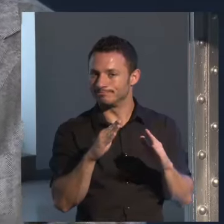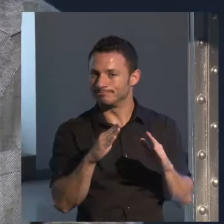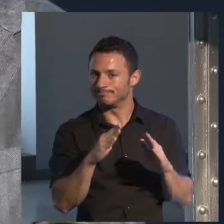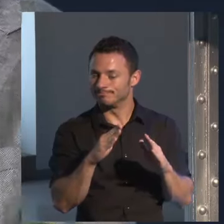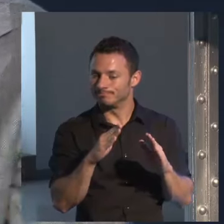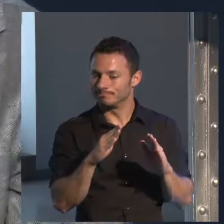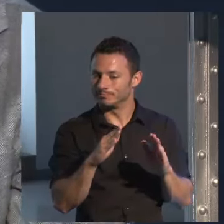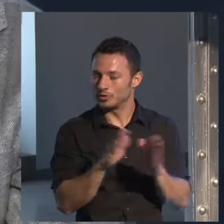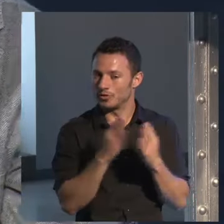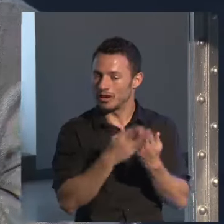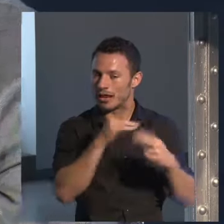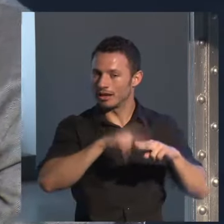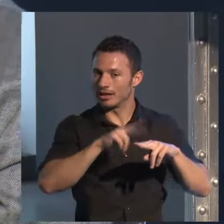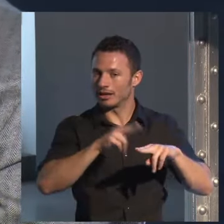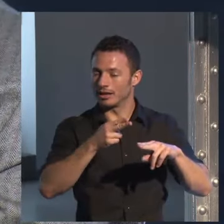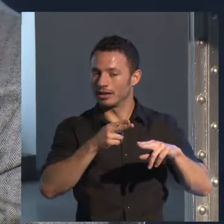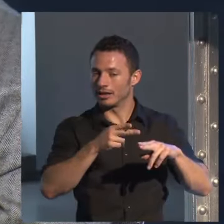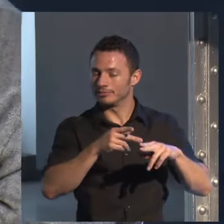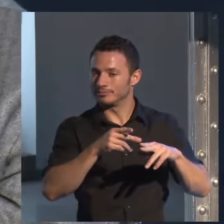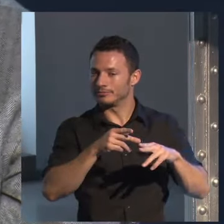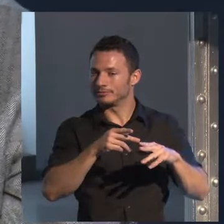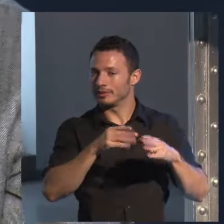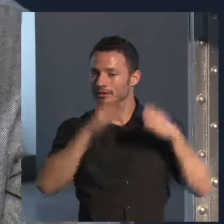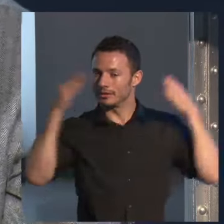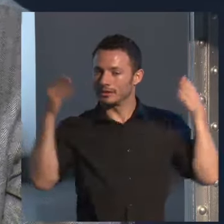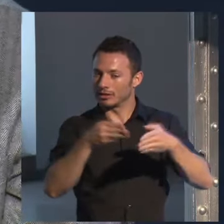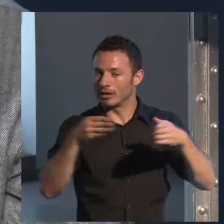partía del lado oscuro de una sociedad como la cubana.